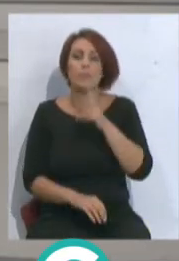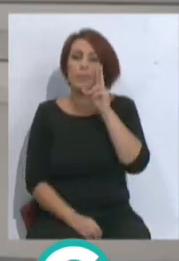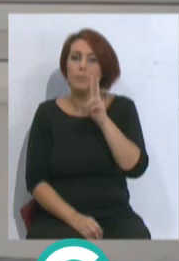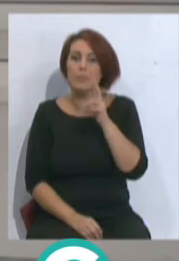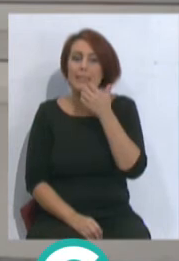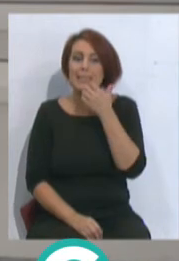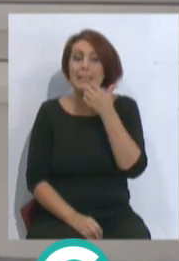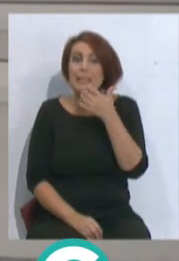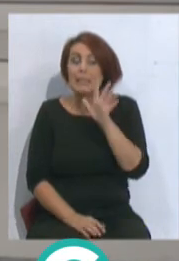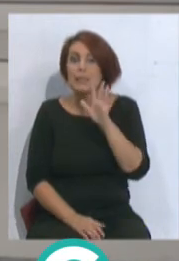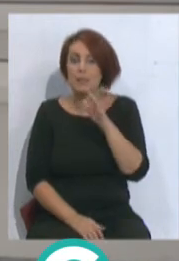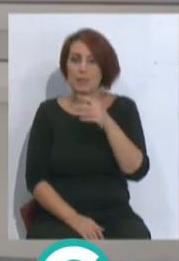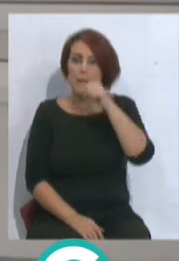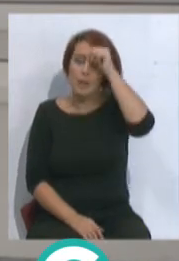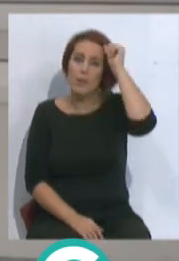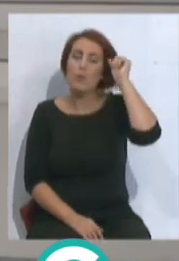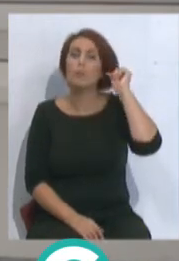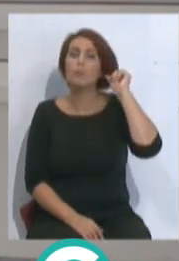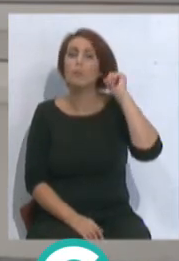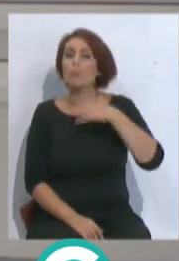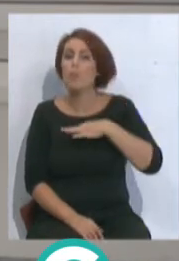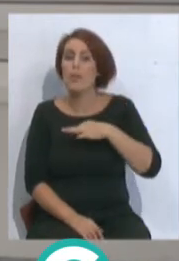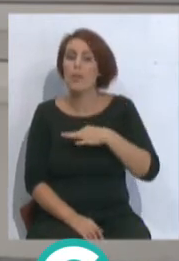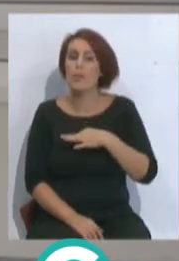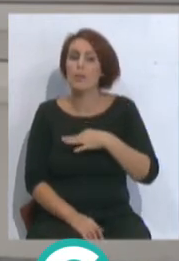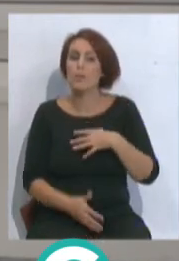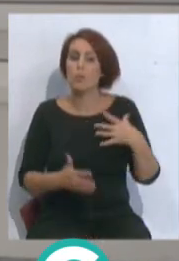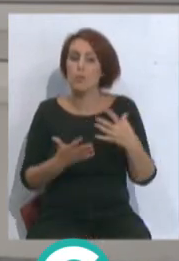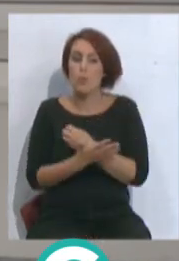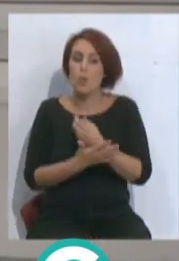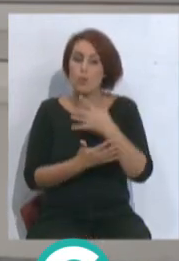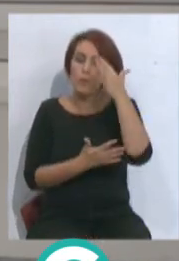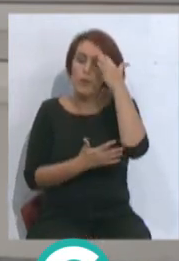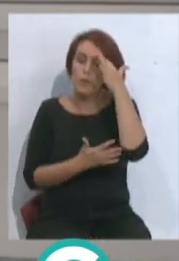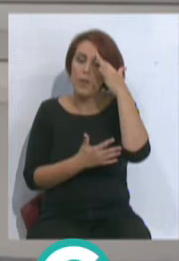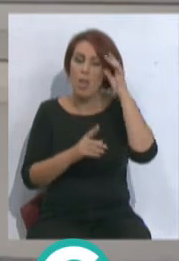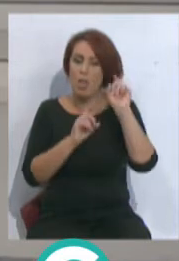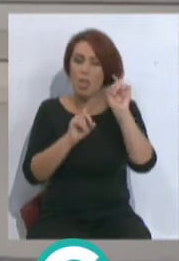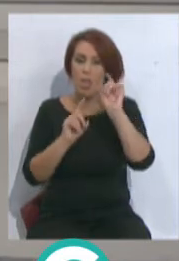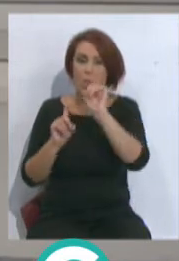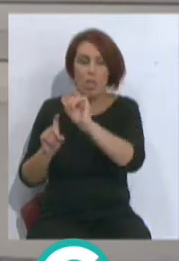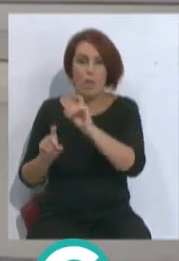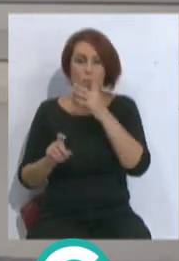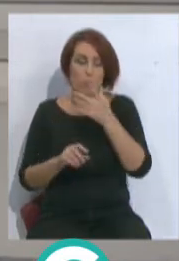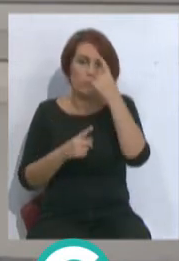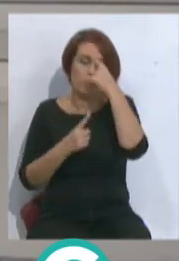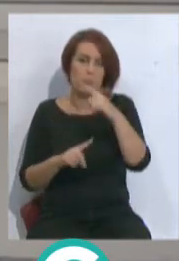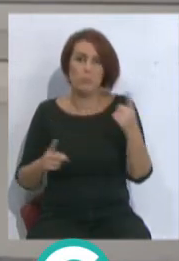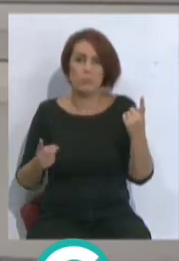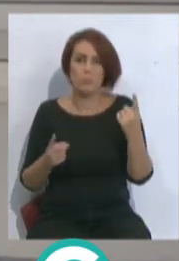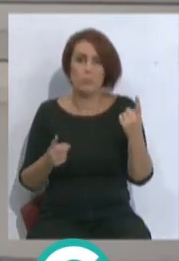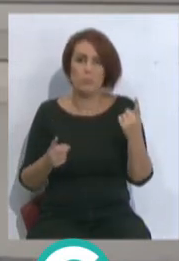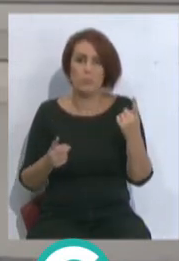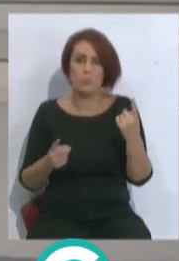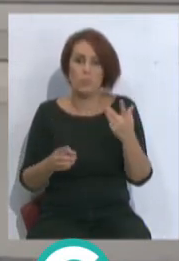si Álvaro es capaz de poder integrar a todos en su filosofía. Porque se sabe que